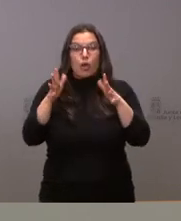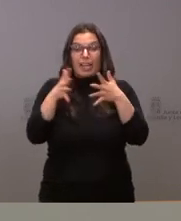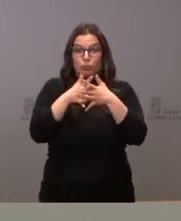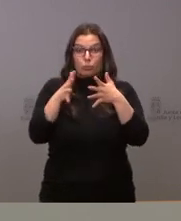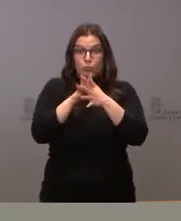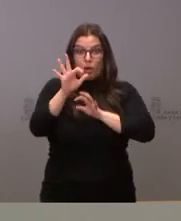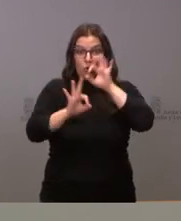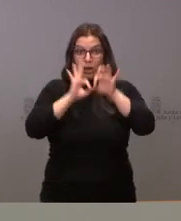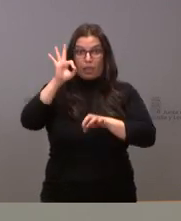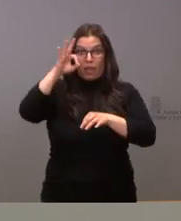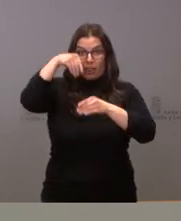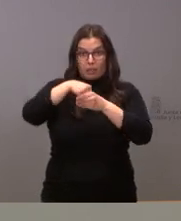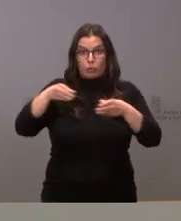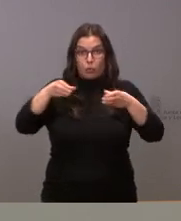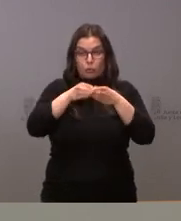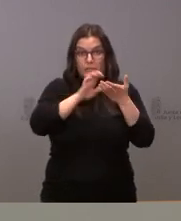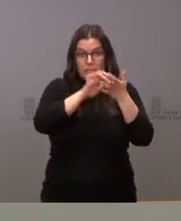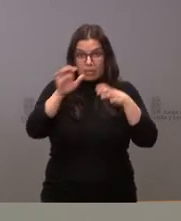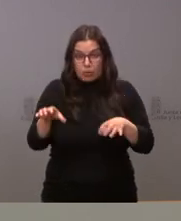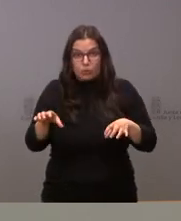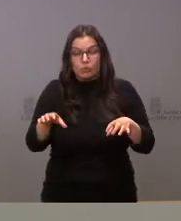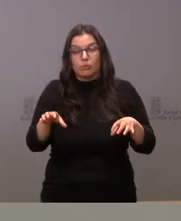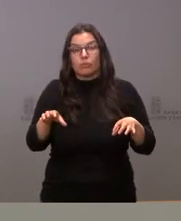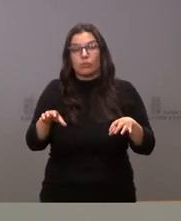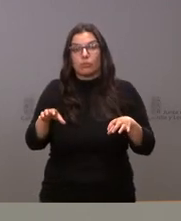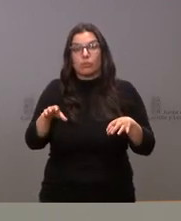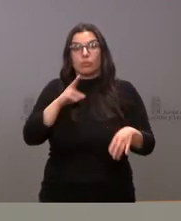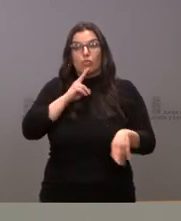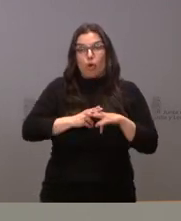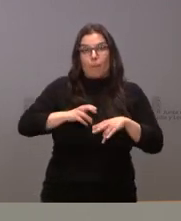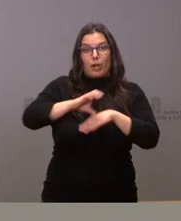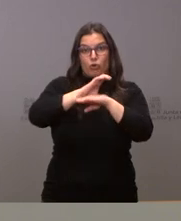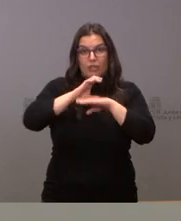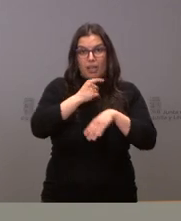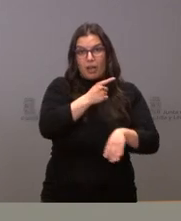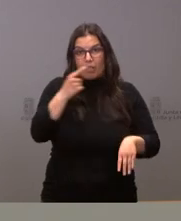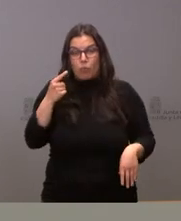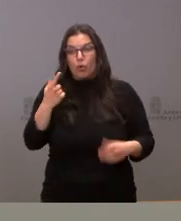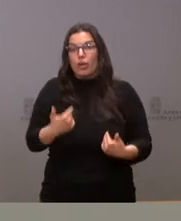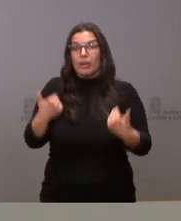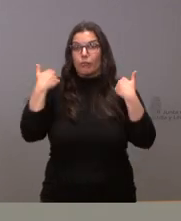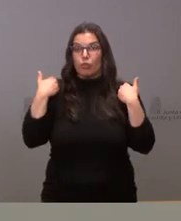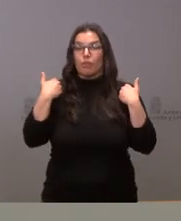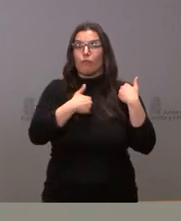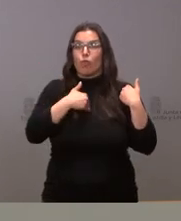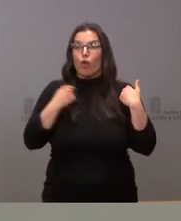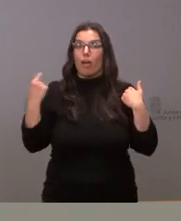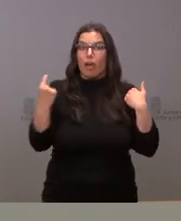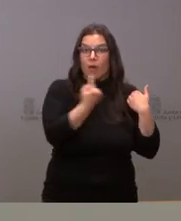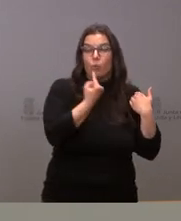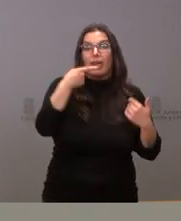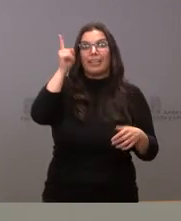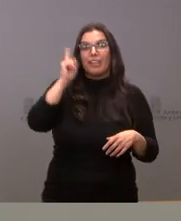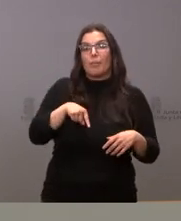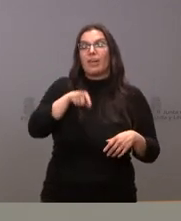de la Junta de Castilla y León el nombre de las consejerías y las competencias de las consejerías como las